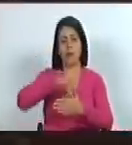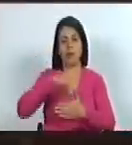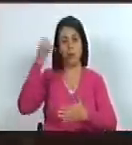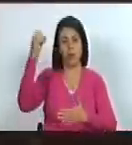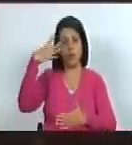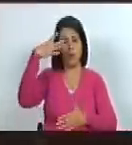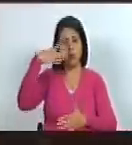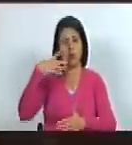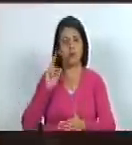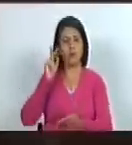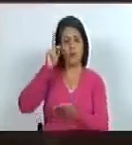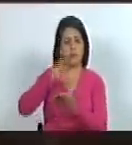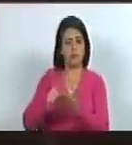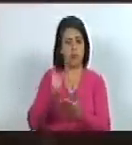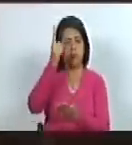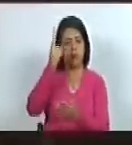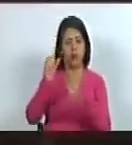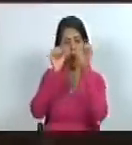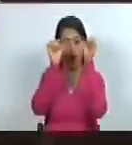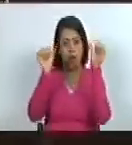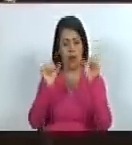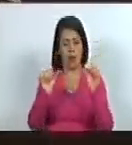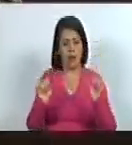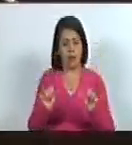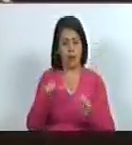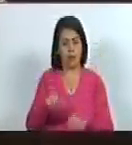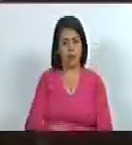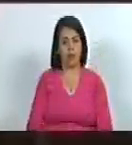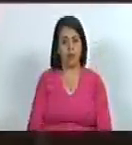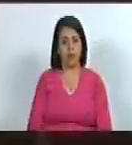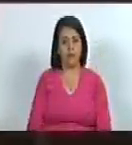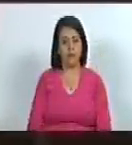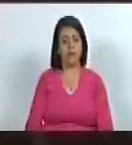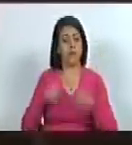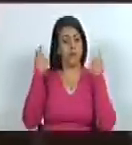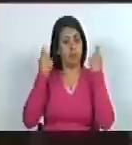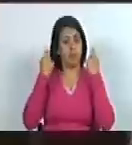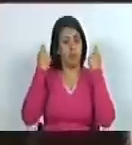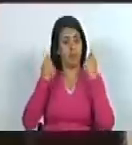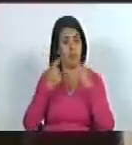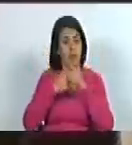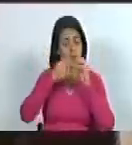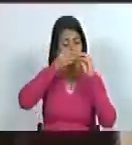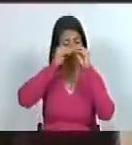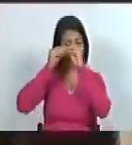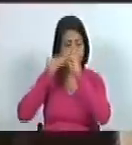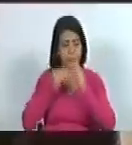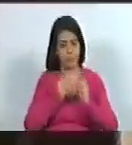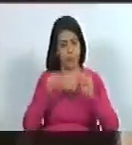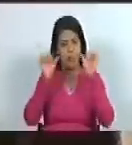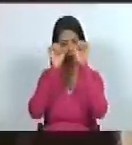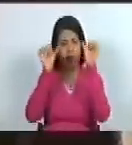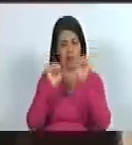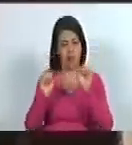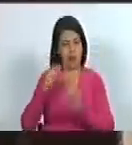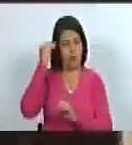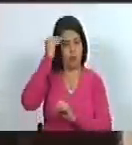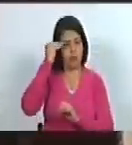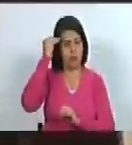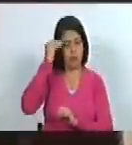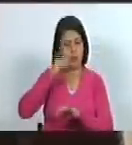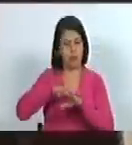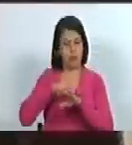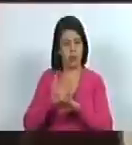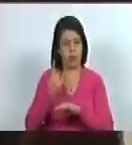precursor del arte o vera promotor del ensamblaje artístico y considerado